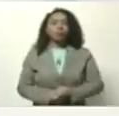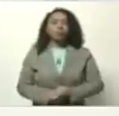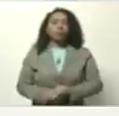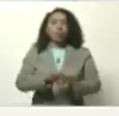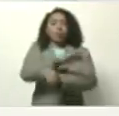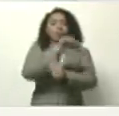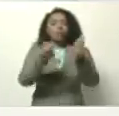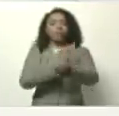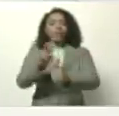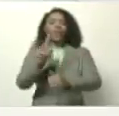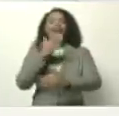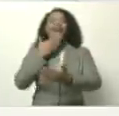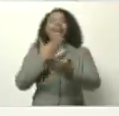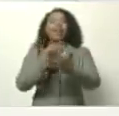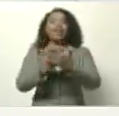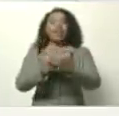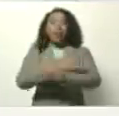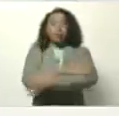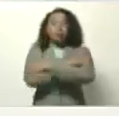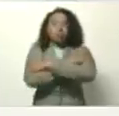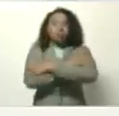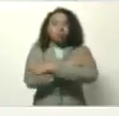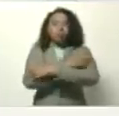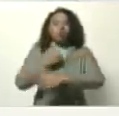Vicepresidenta, muchísimas gracias, un fuerte abrazo y estaremos atentos a todas las orientaciones.